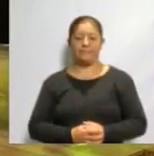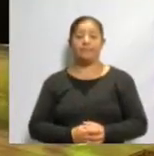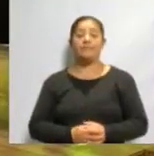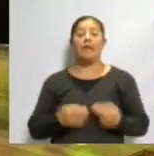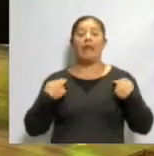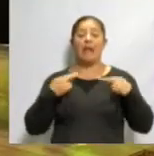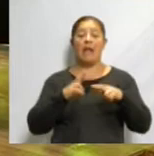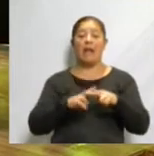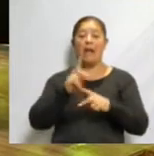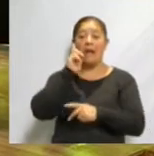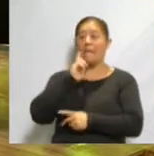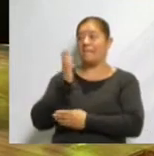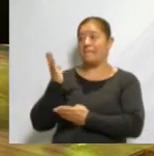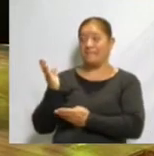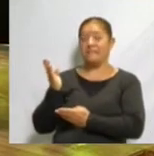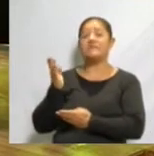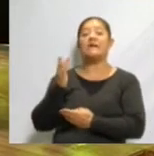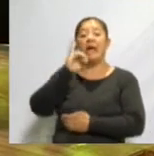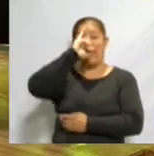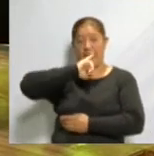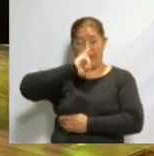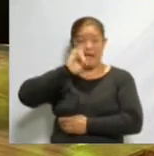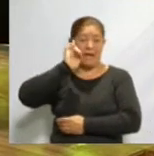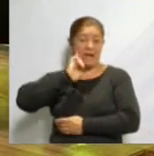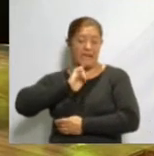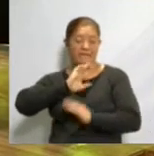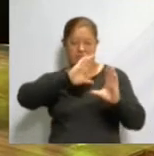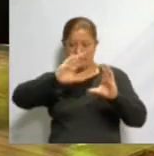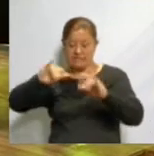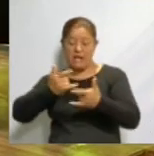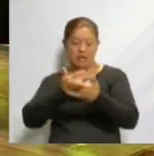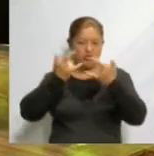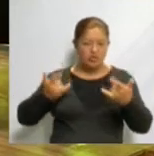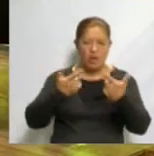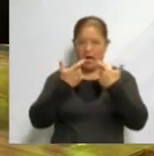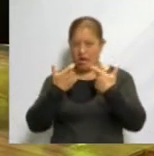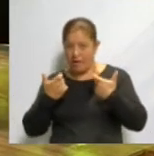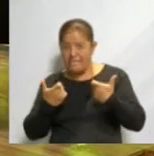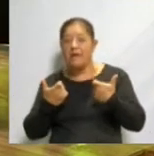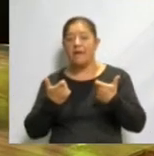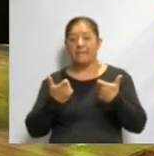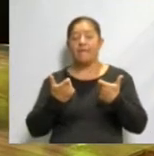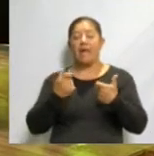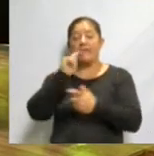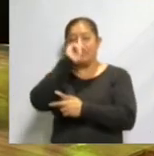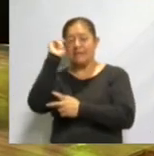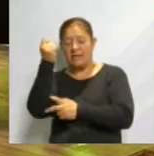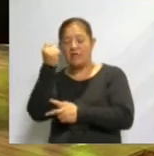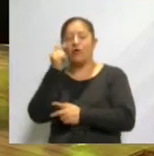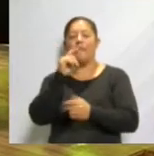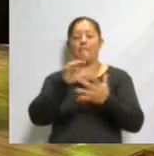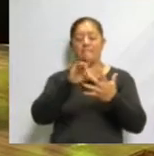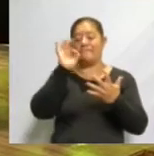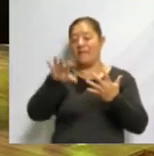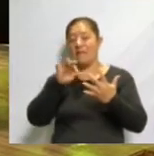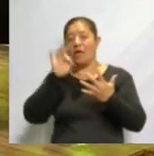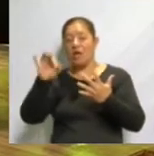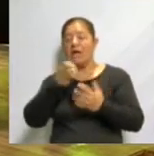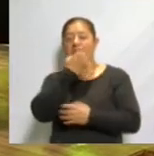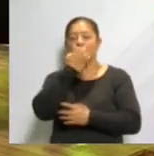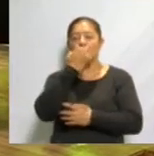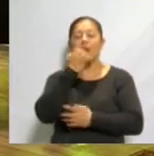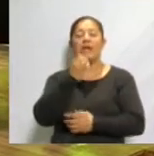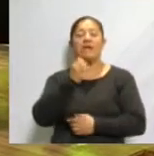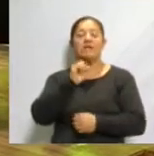maestra Itzi es quepa de enseñanza de Historia y Geografía de la Mesa Técnico-Pedagógica de Escuelas Secundarias Técnicas. Muchas